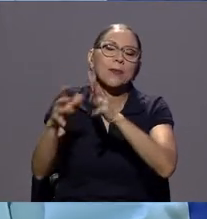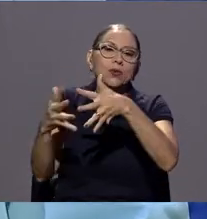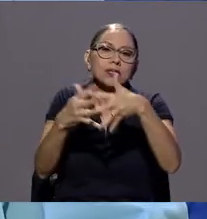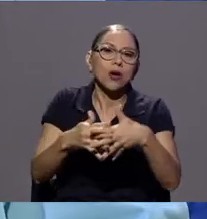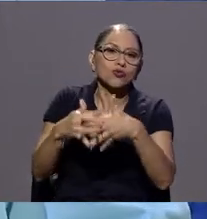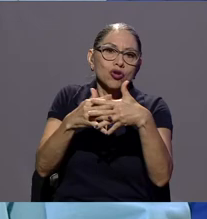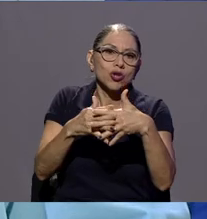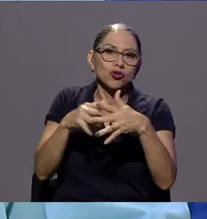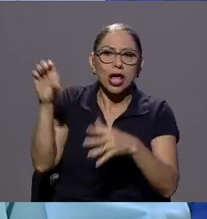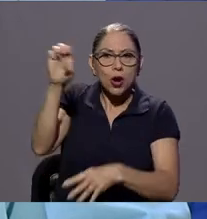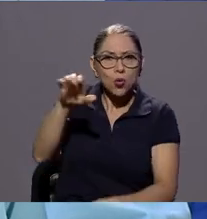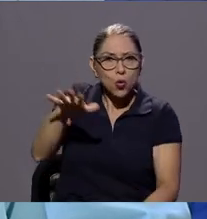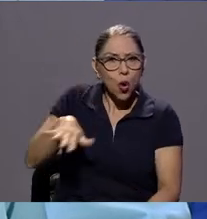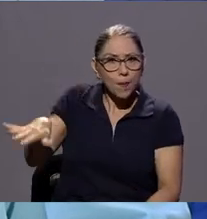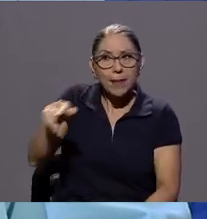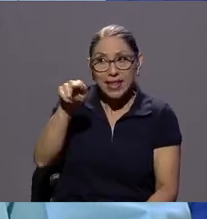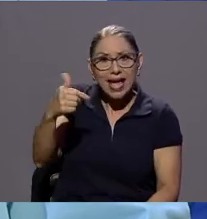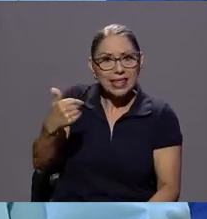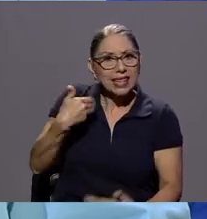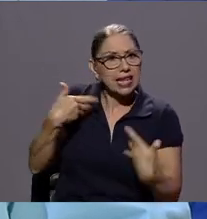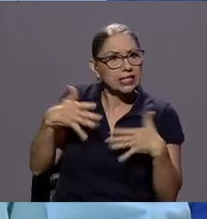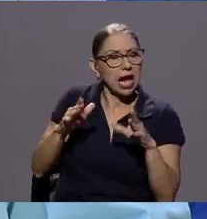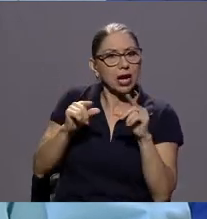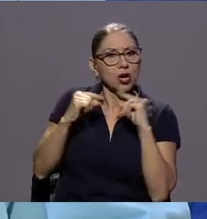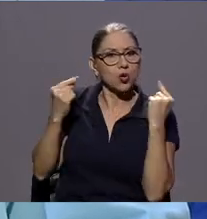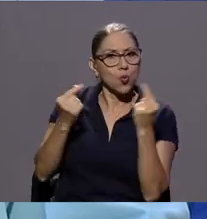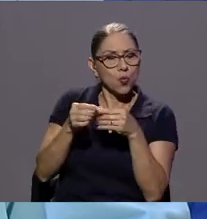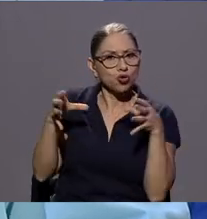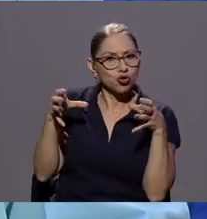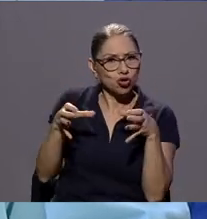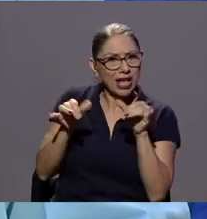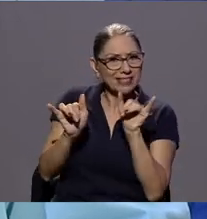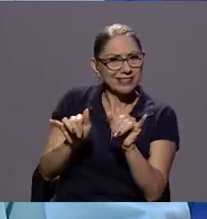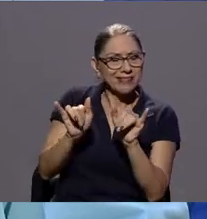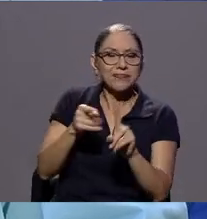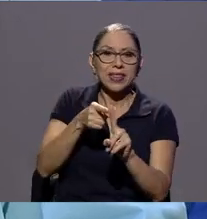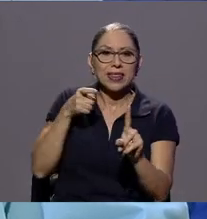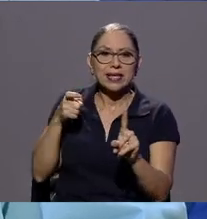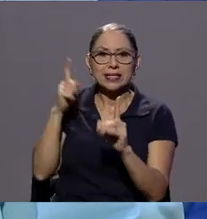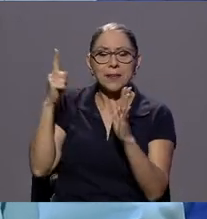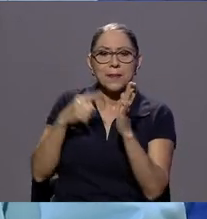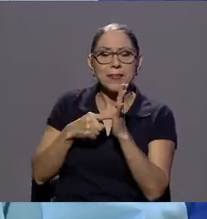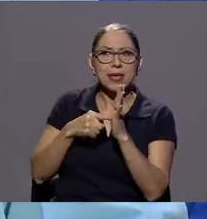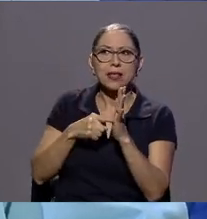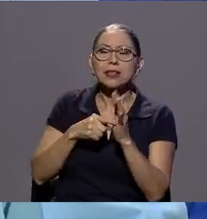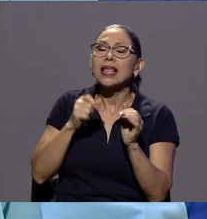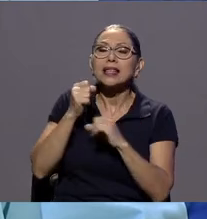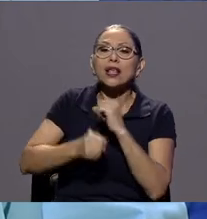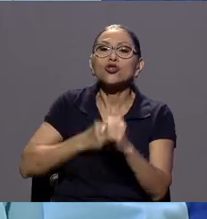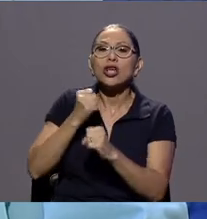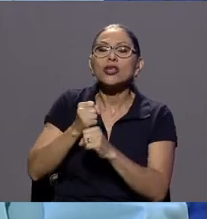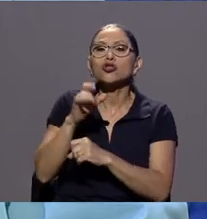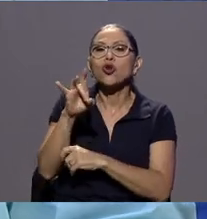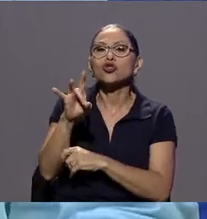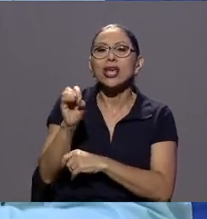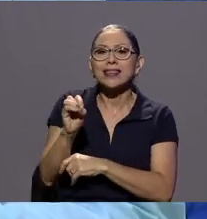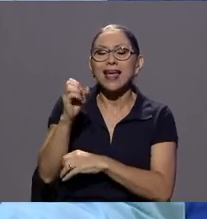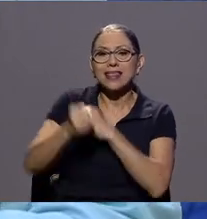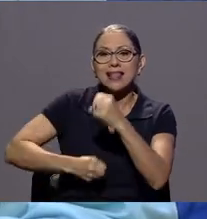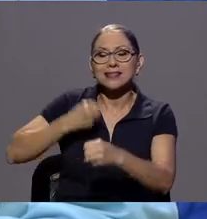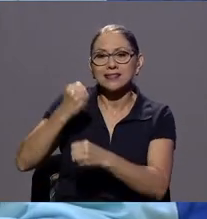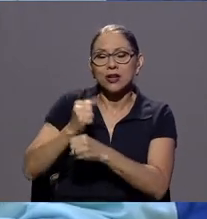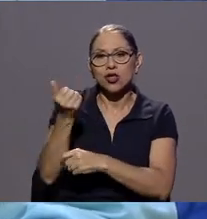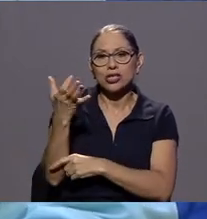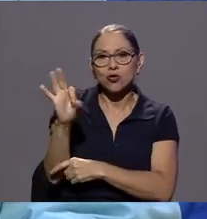este tipo de grupos existen desde prácticamente los años 80 del siglo XIX lo que